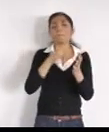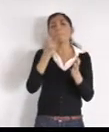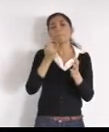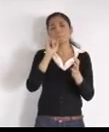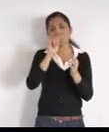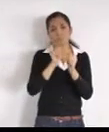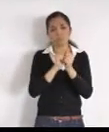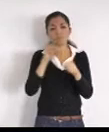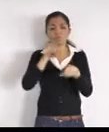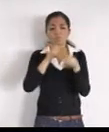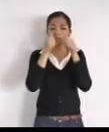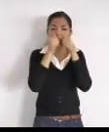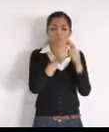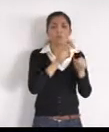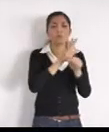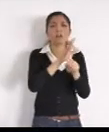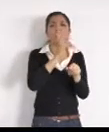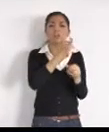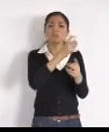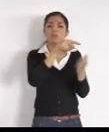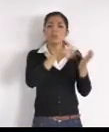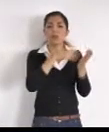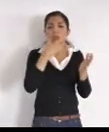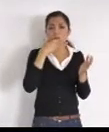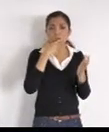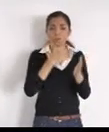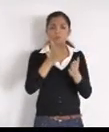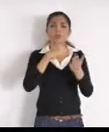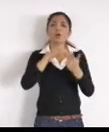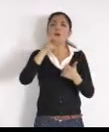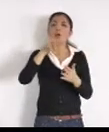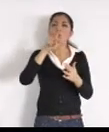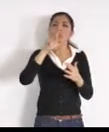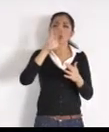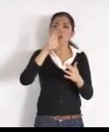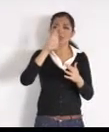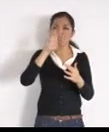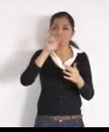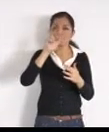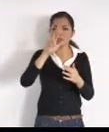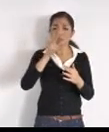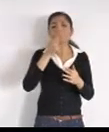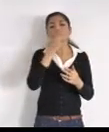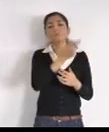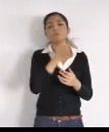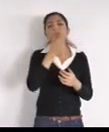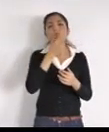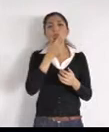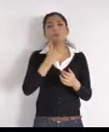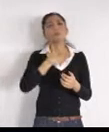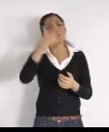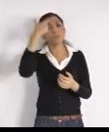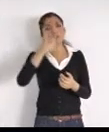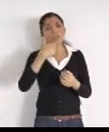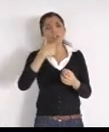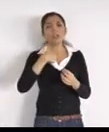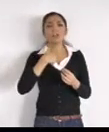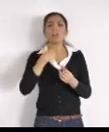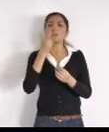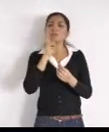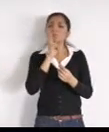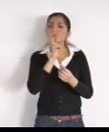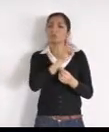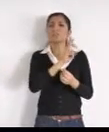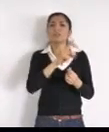por el Facebook personal, buenas noches, estimado Ismael, el día de hoy, estuve en Chula Vista, y me topé, con un bachesote, que créame, ni ganas, me quedaron de